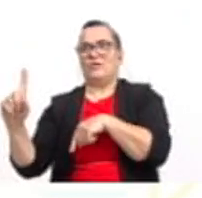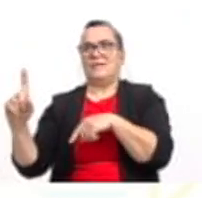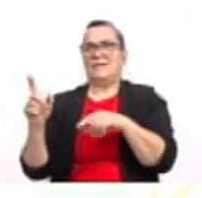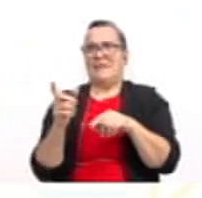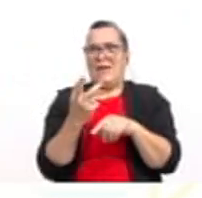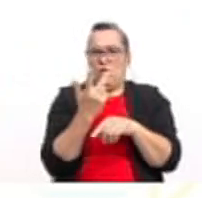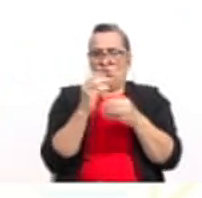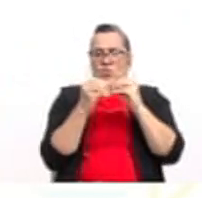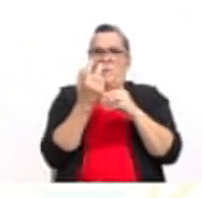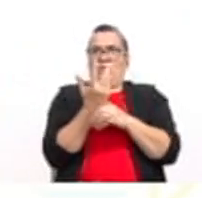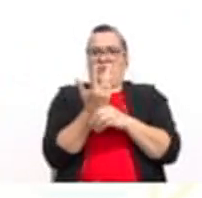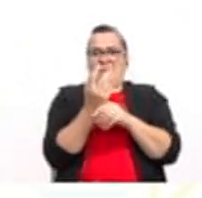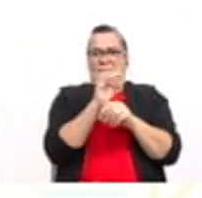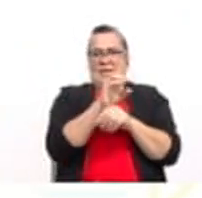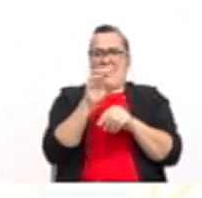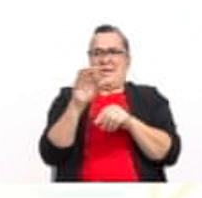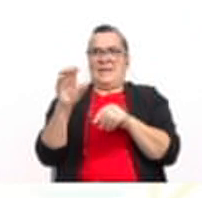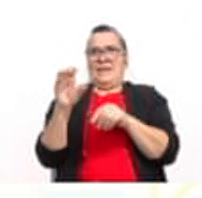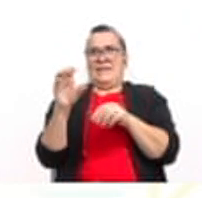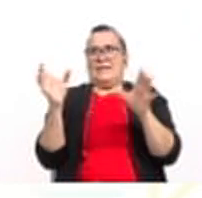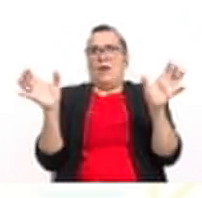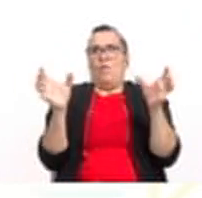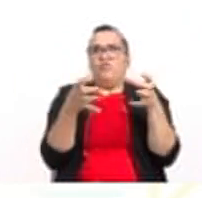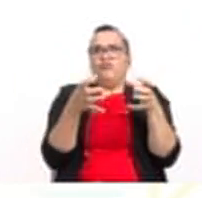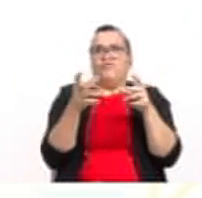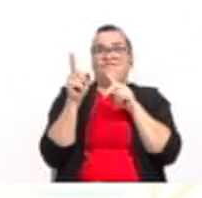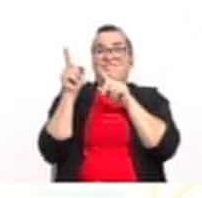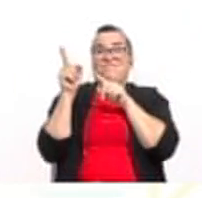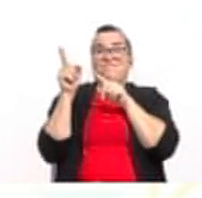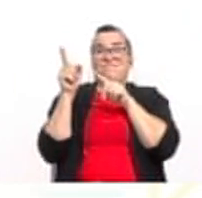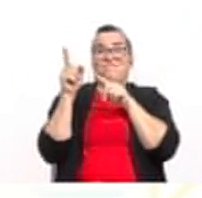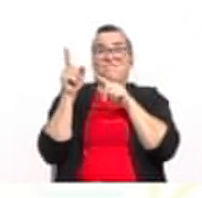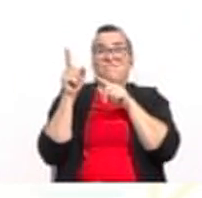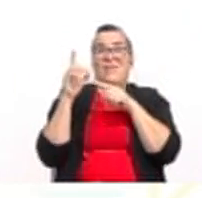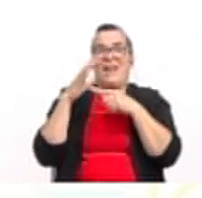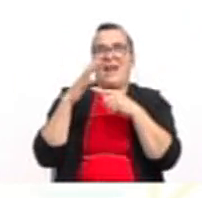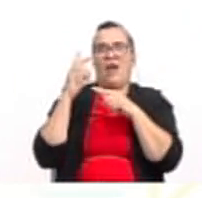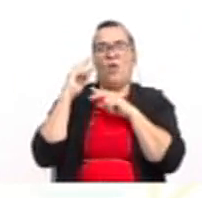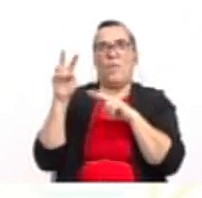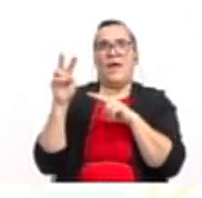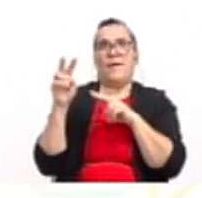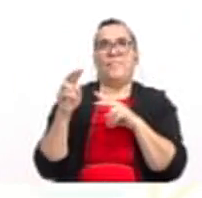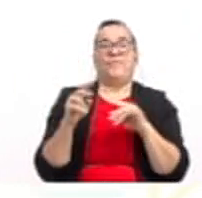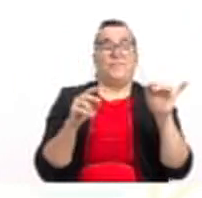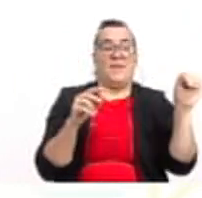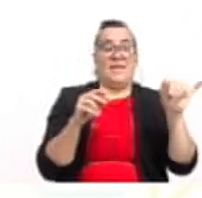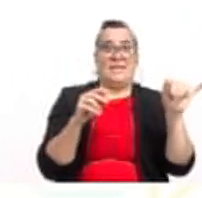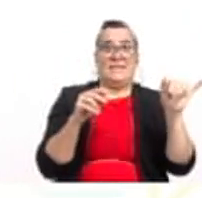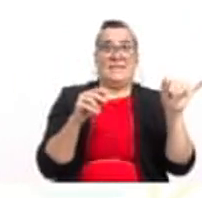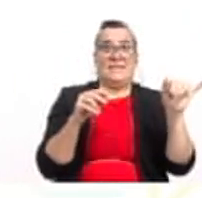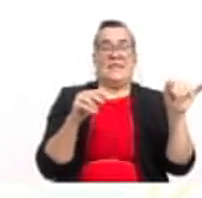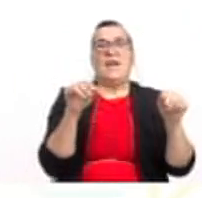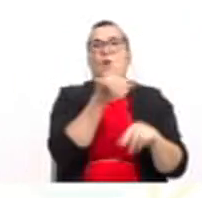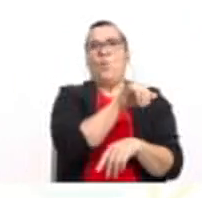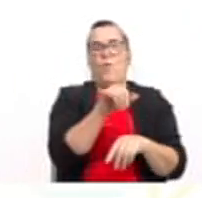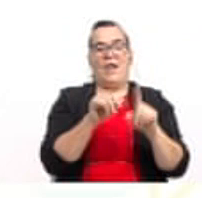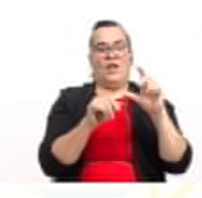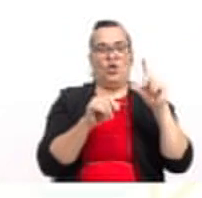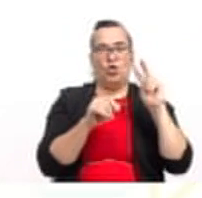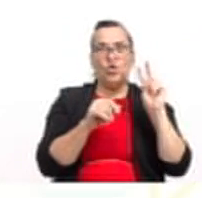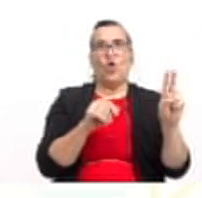tres términos los vamos a agrupar de la siguiente forma. Observemos que tenemos y igual a 2